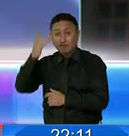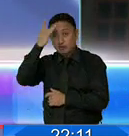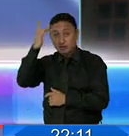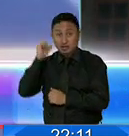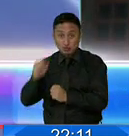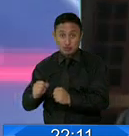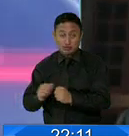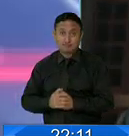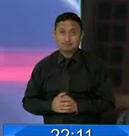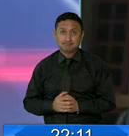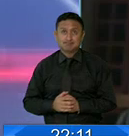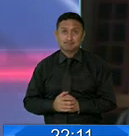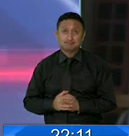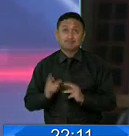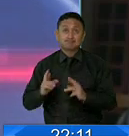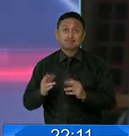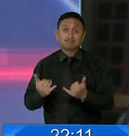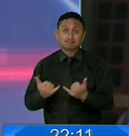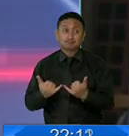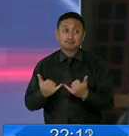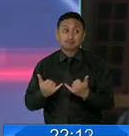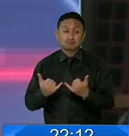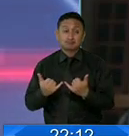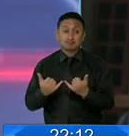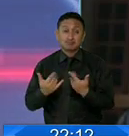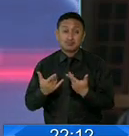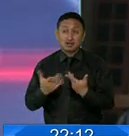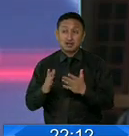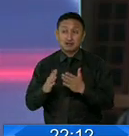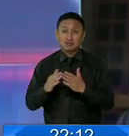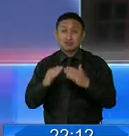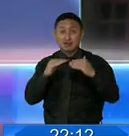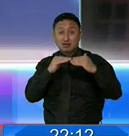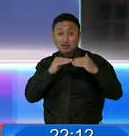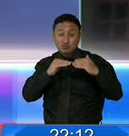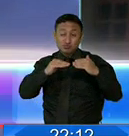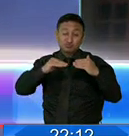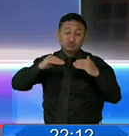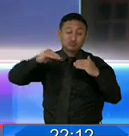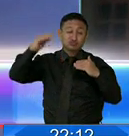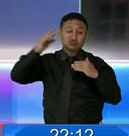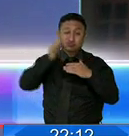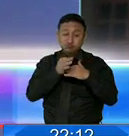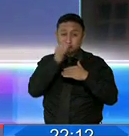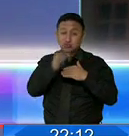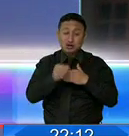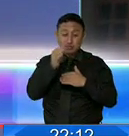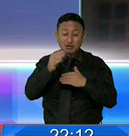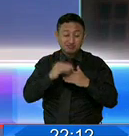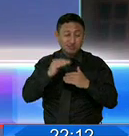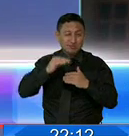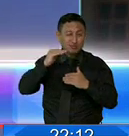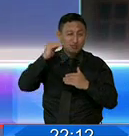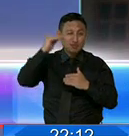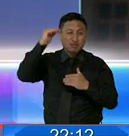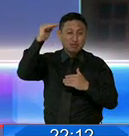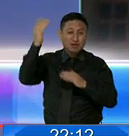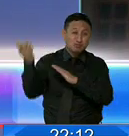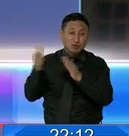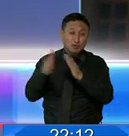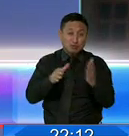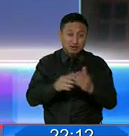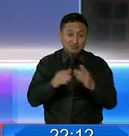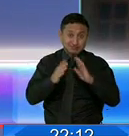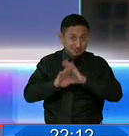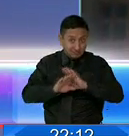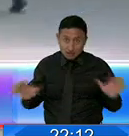preexistentes. Esperamos que ya el momento más alto, el momento de mayores contagios, de mayor cantidad de defunciones